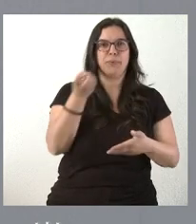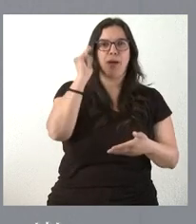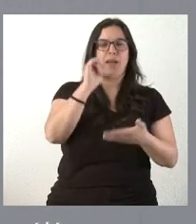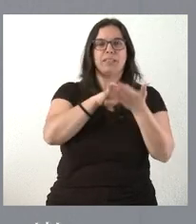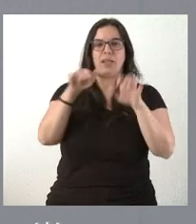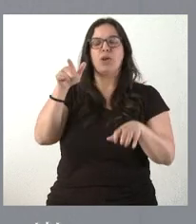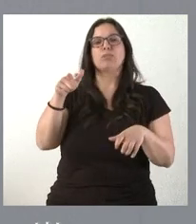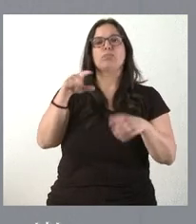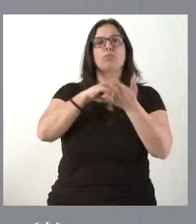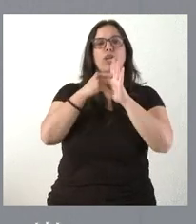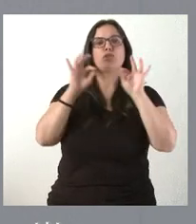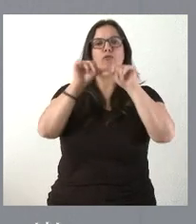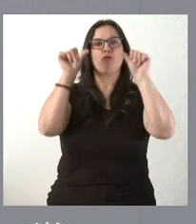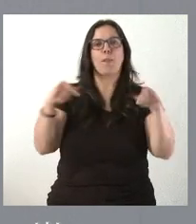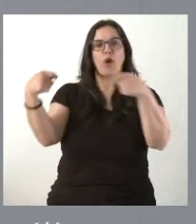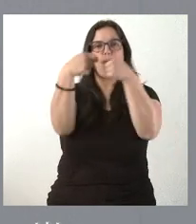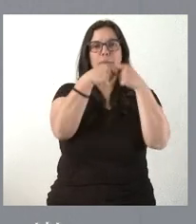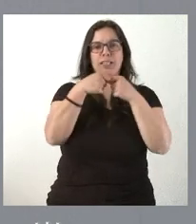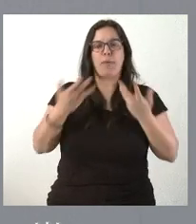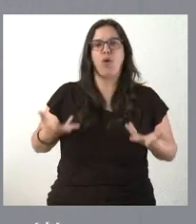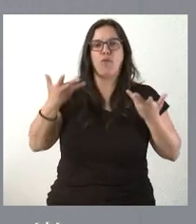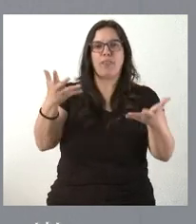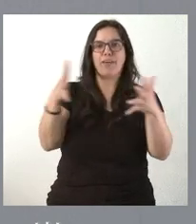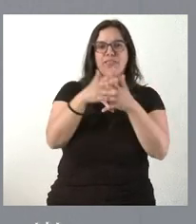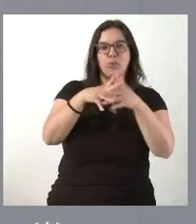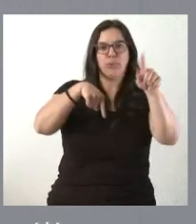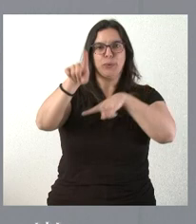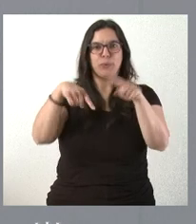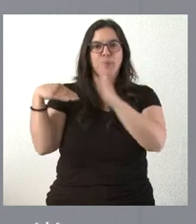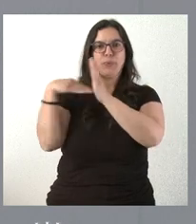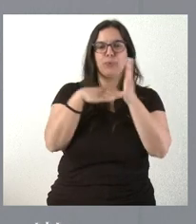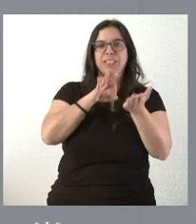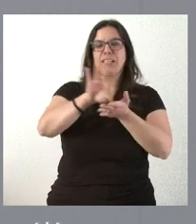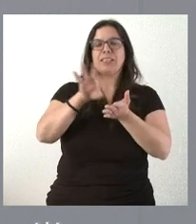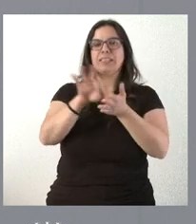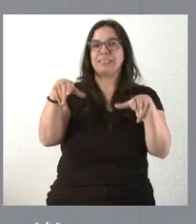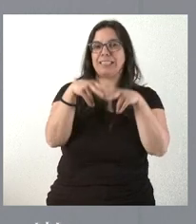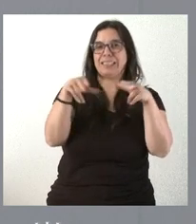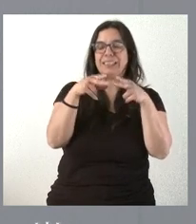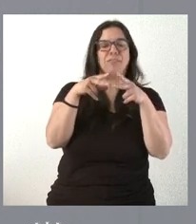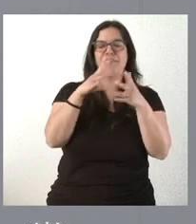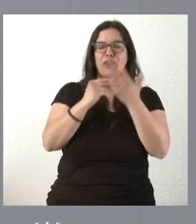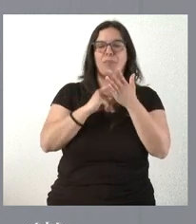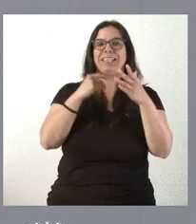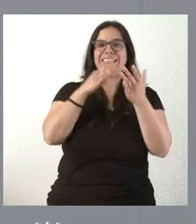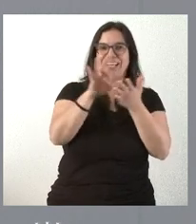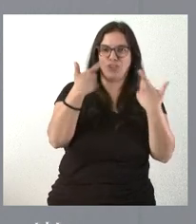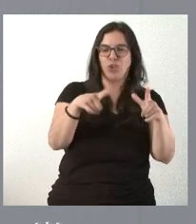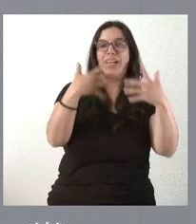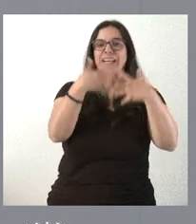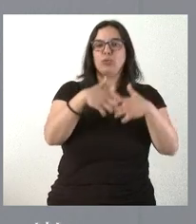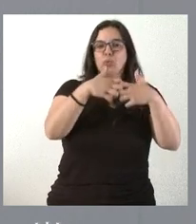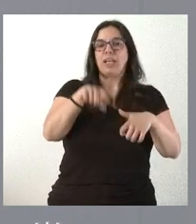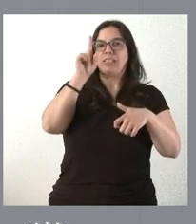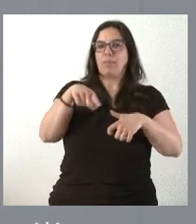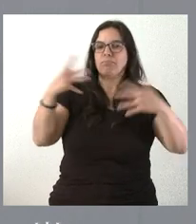corporativo que ofrece infraestructuras y servicios logísticos al sector industrial y favorece la convergencia de la iniciativa pública y